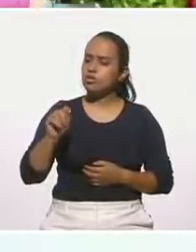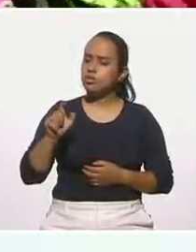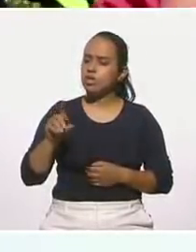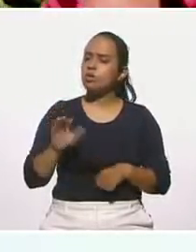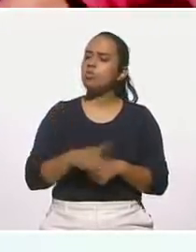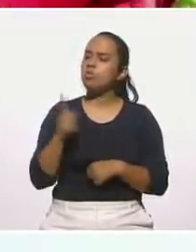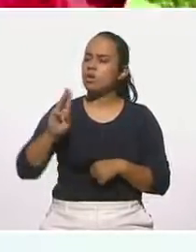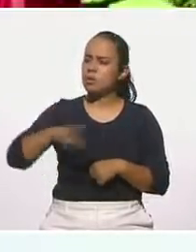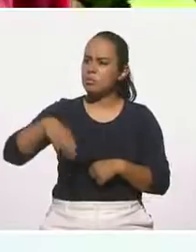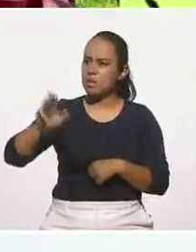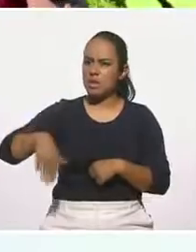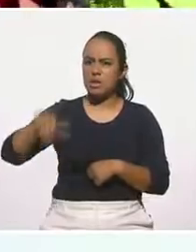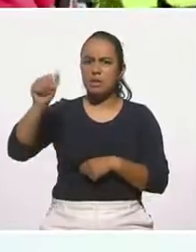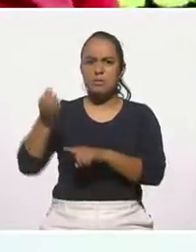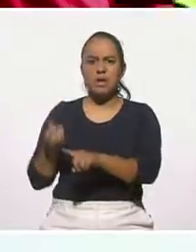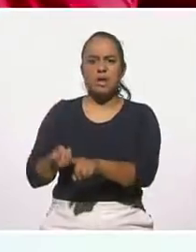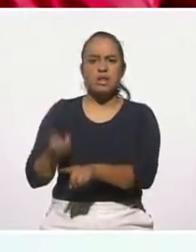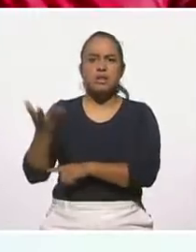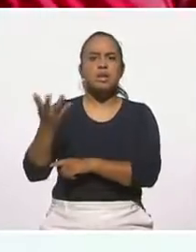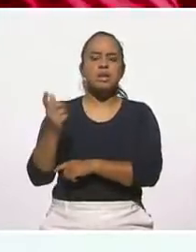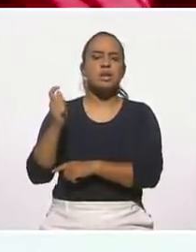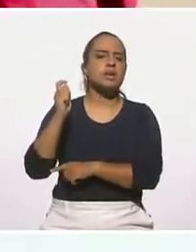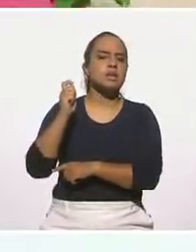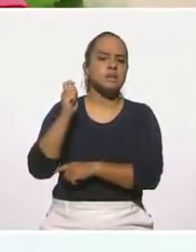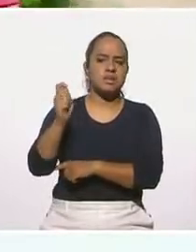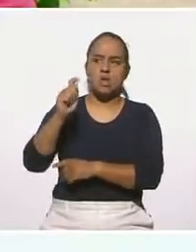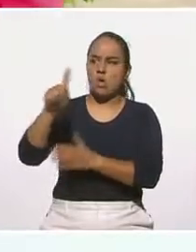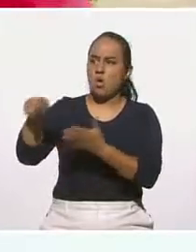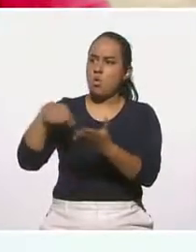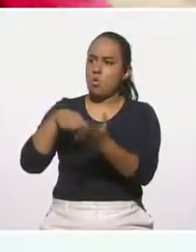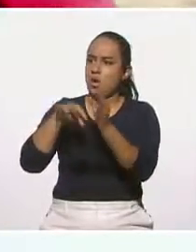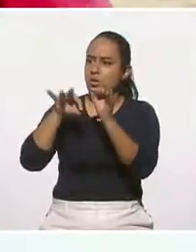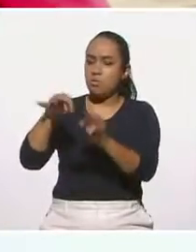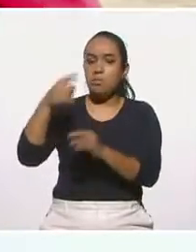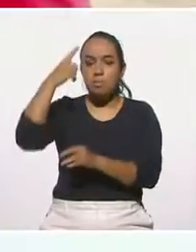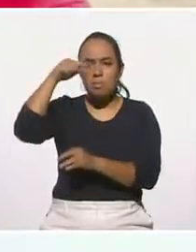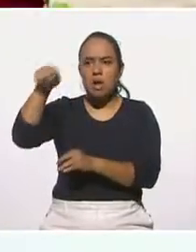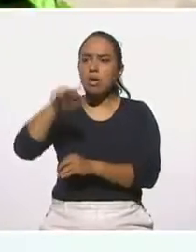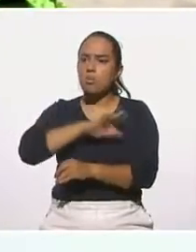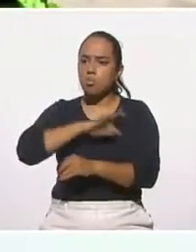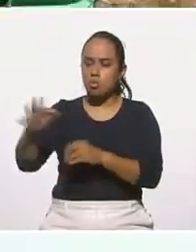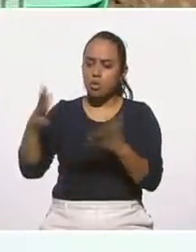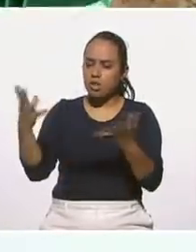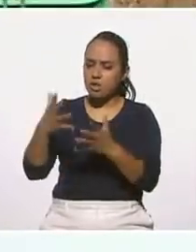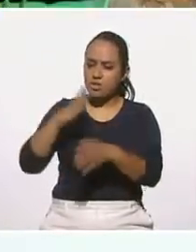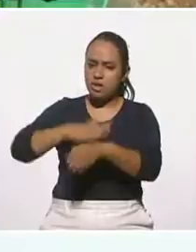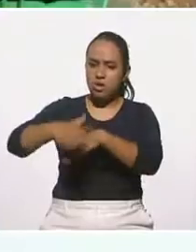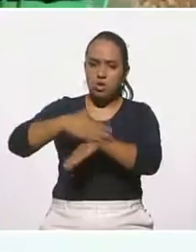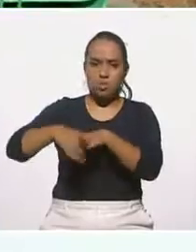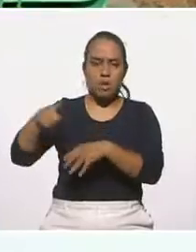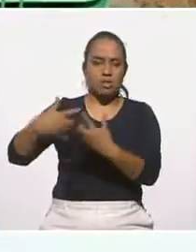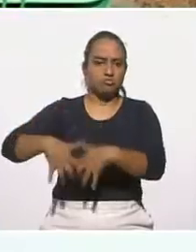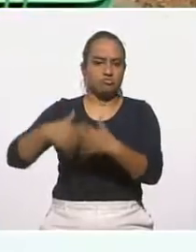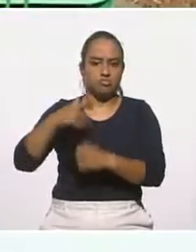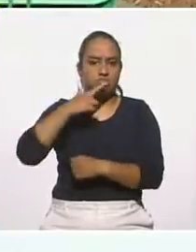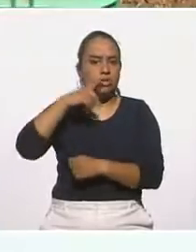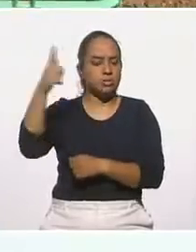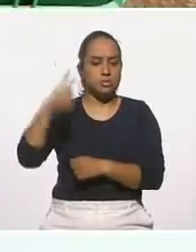Milpalta del C es considerado el lugar indicado para producir nopales? ¿Por qué? Son